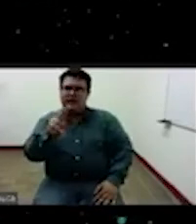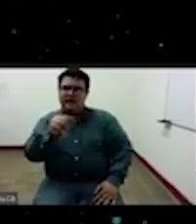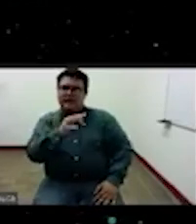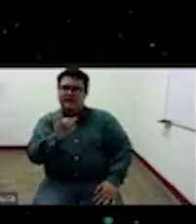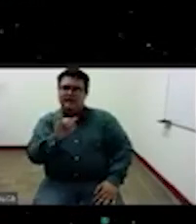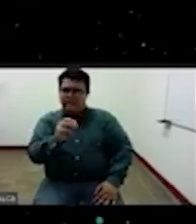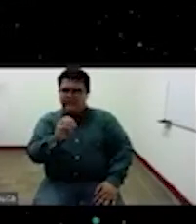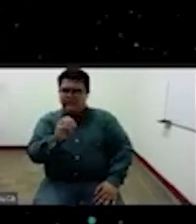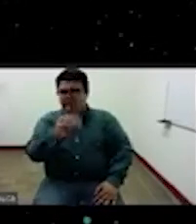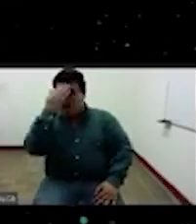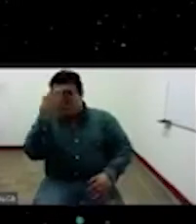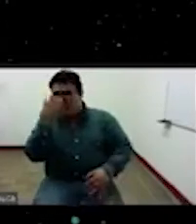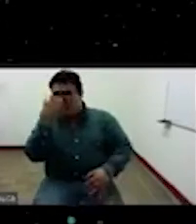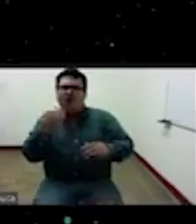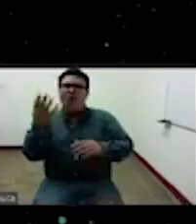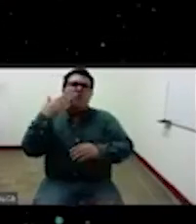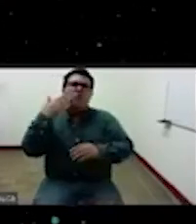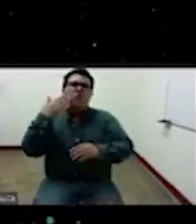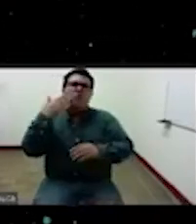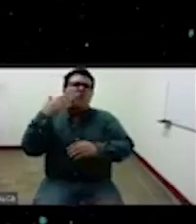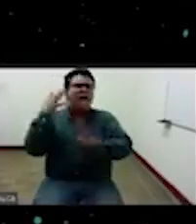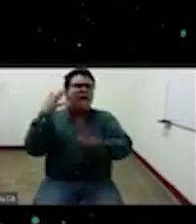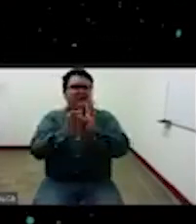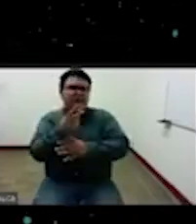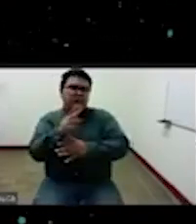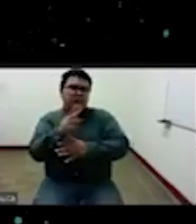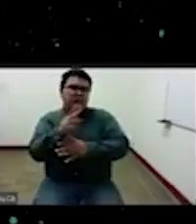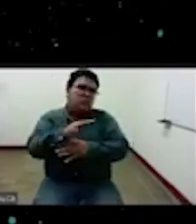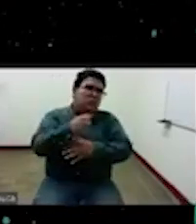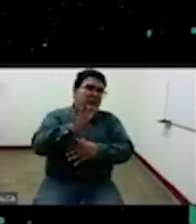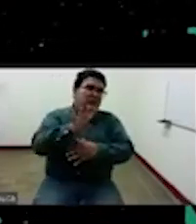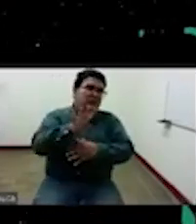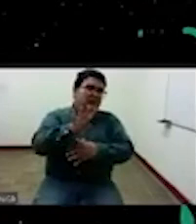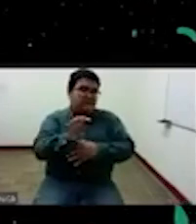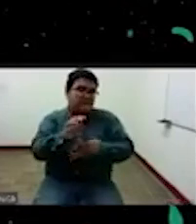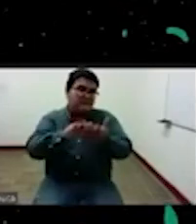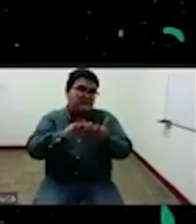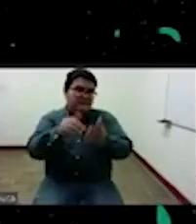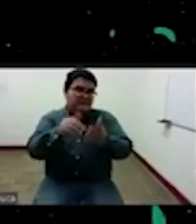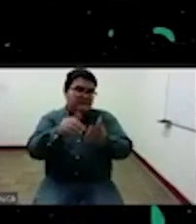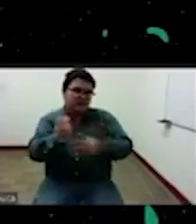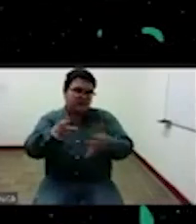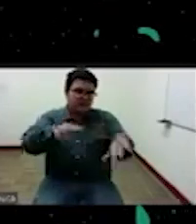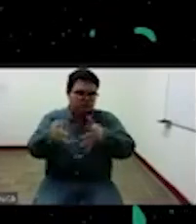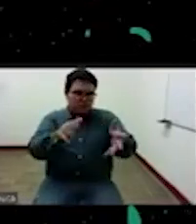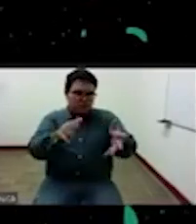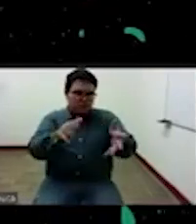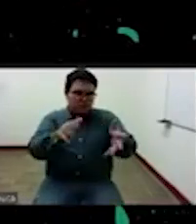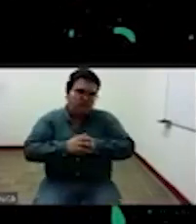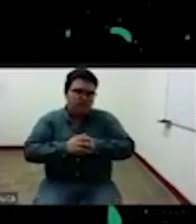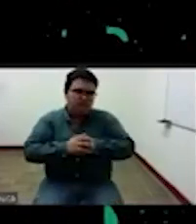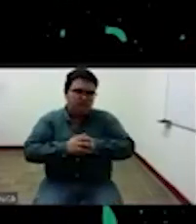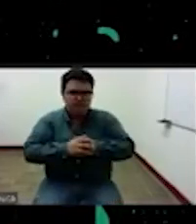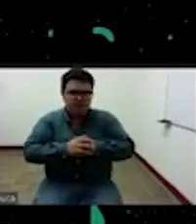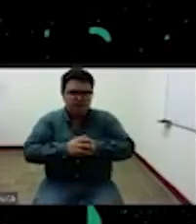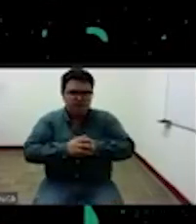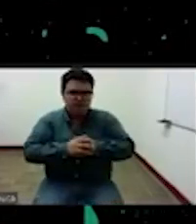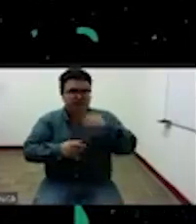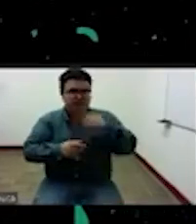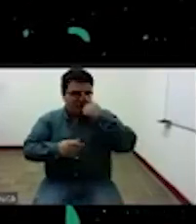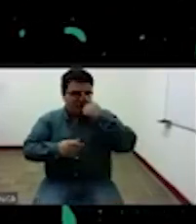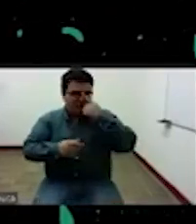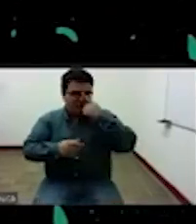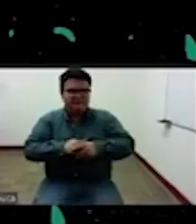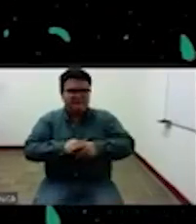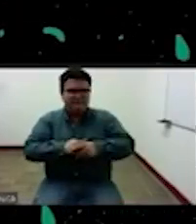diálogo con con Giovanni Batino de la década de los 90 él aquí nos